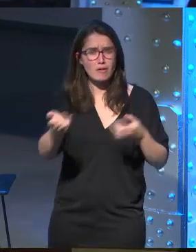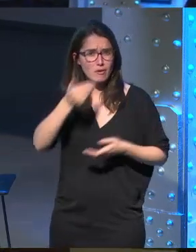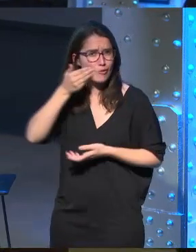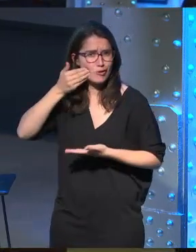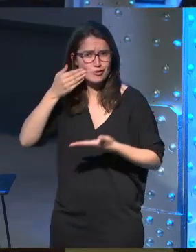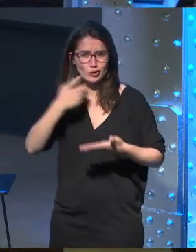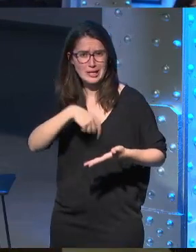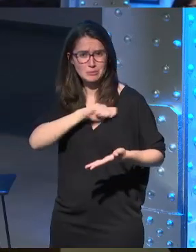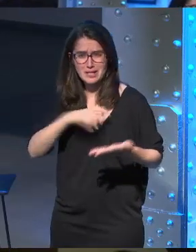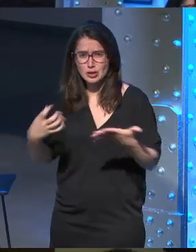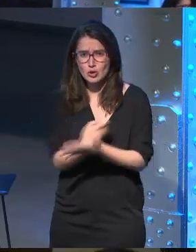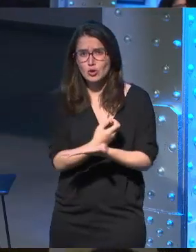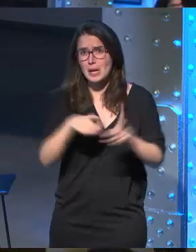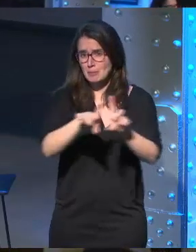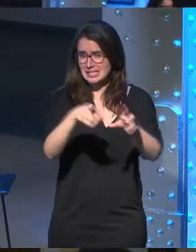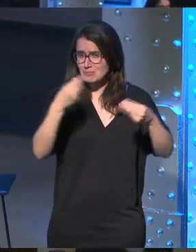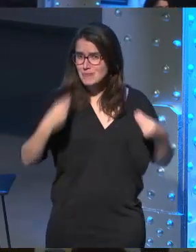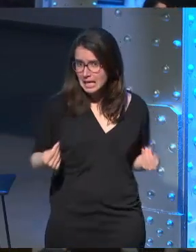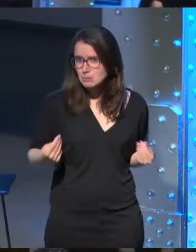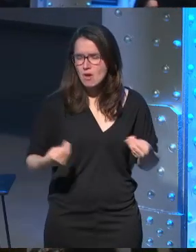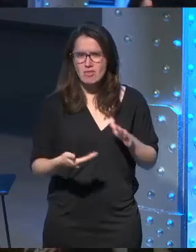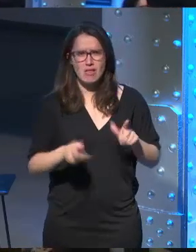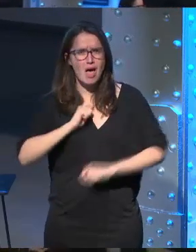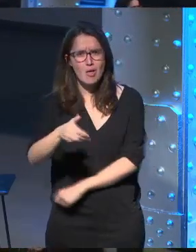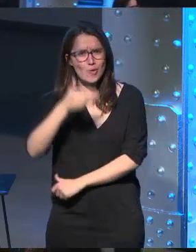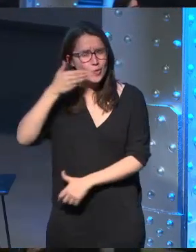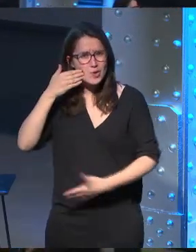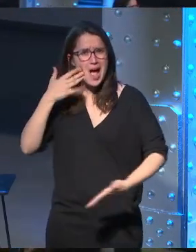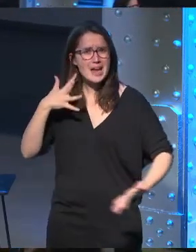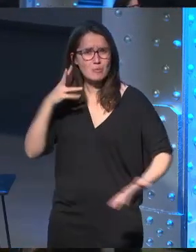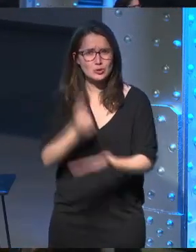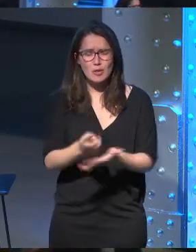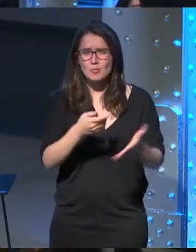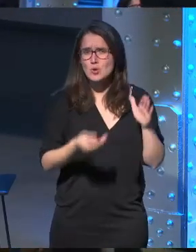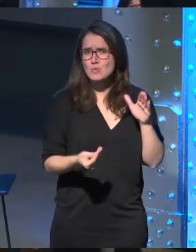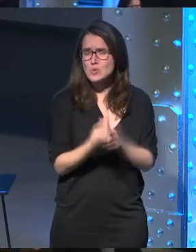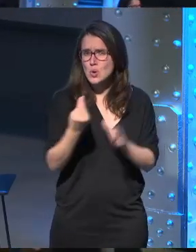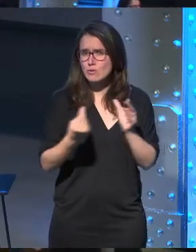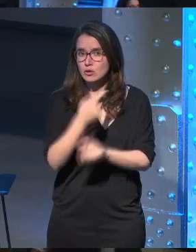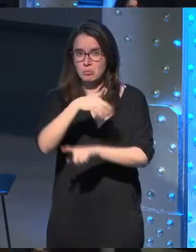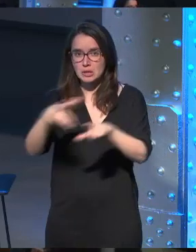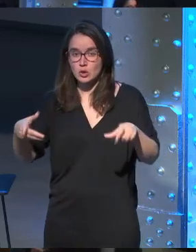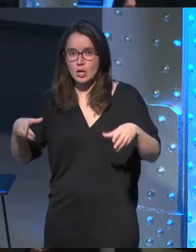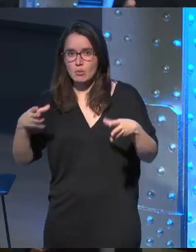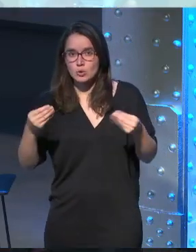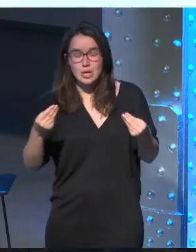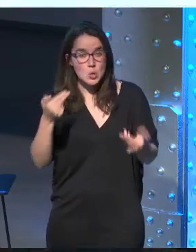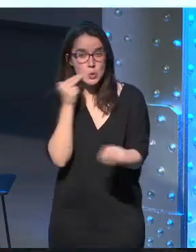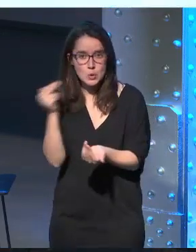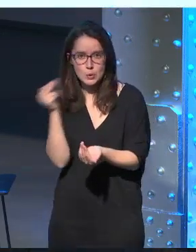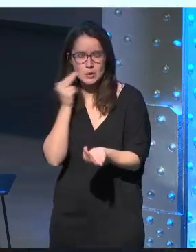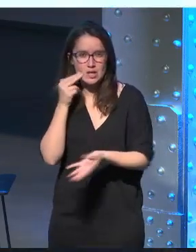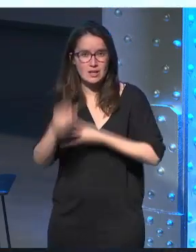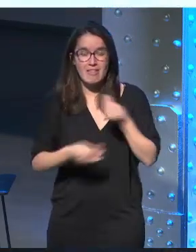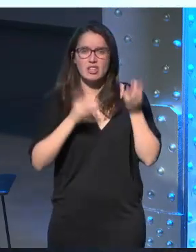orgullosos en España de tener compañías como esta que han apostado por producto mientras que mucha gente se acojona y lo único que hace es